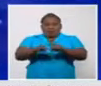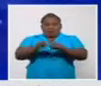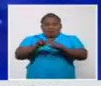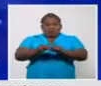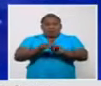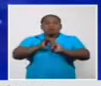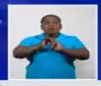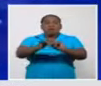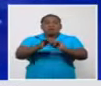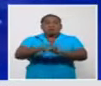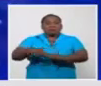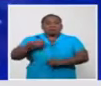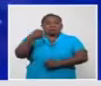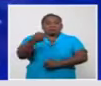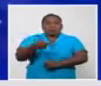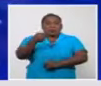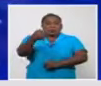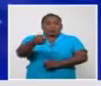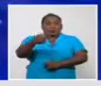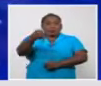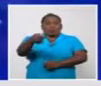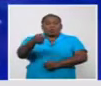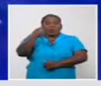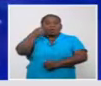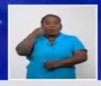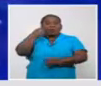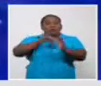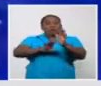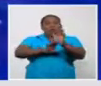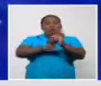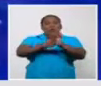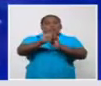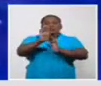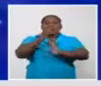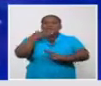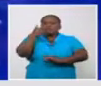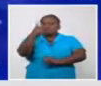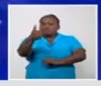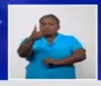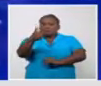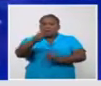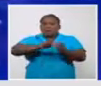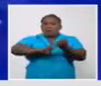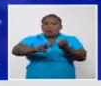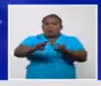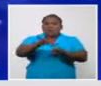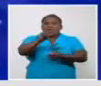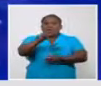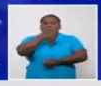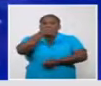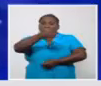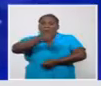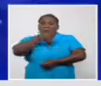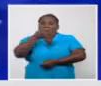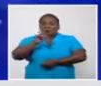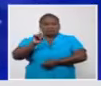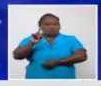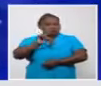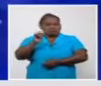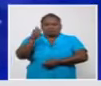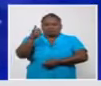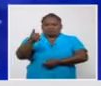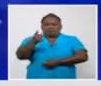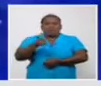y hemos visto que la evolución no ha sido favorable en estos territorios. Que se ha ido incrementando, se ha